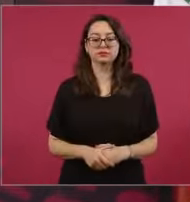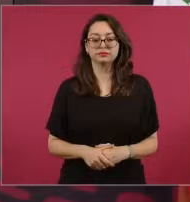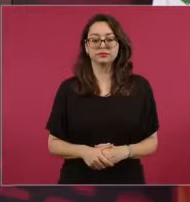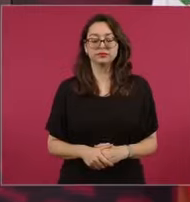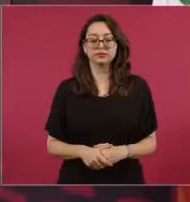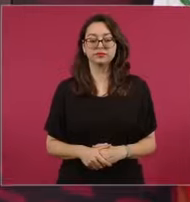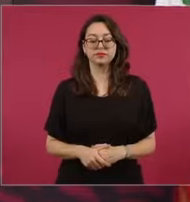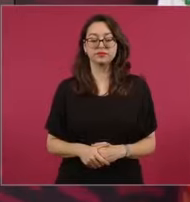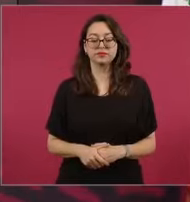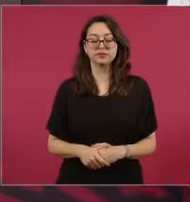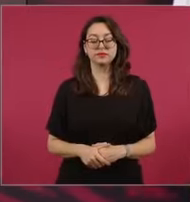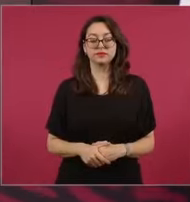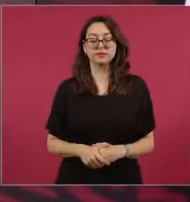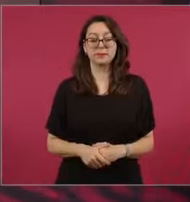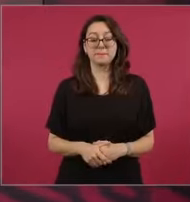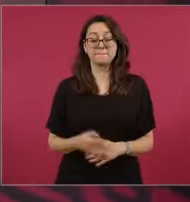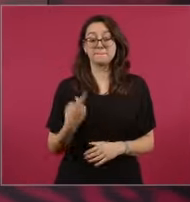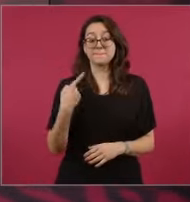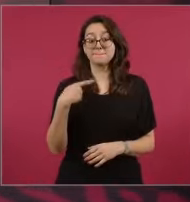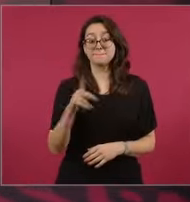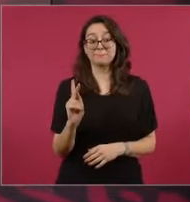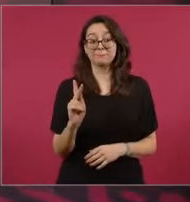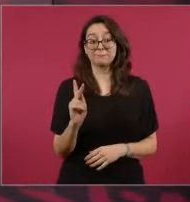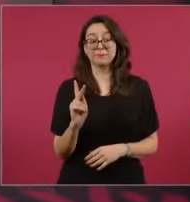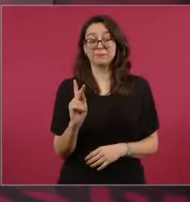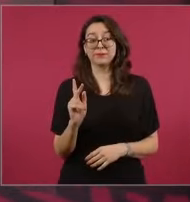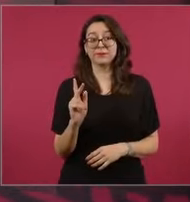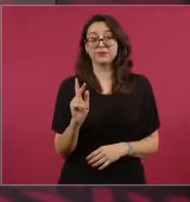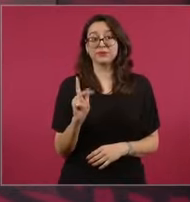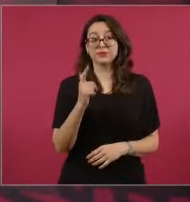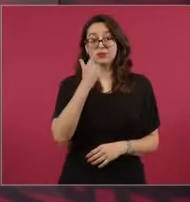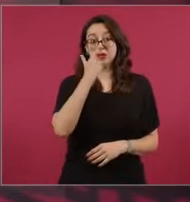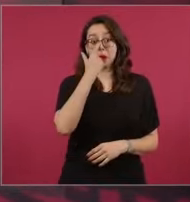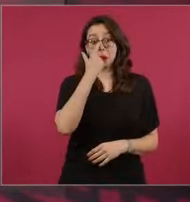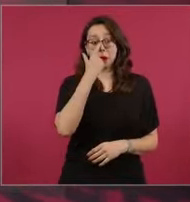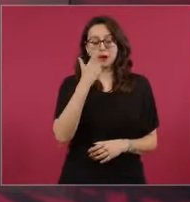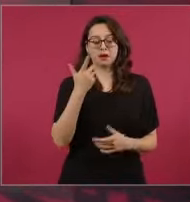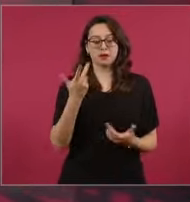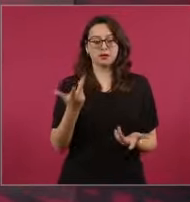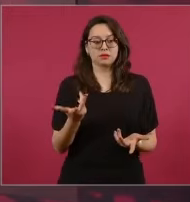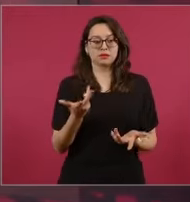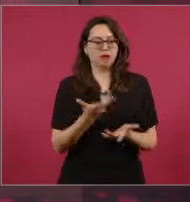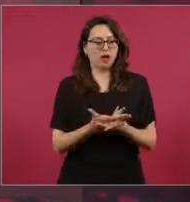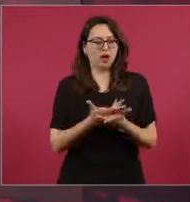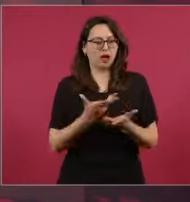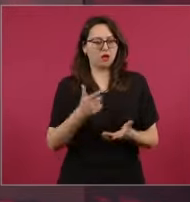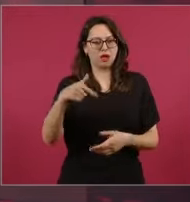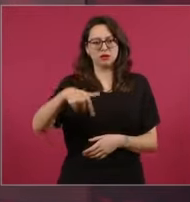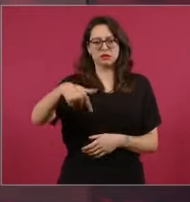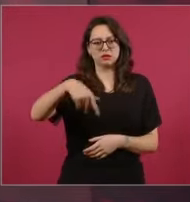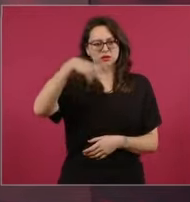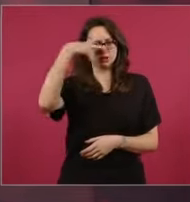en la formación de las grandes fortunas en México.